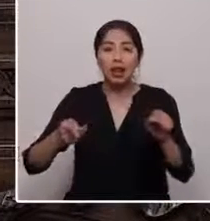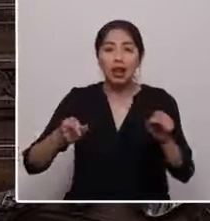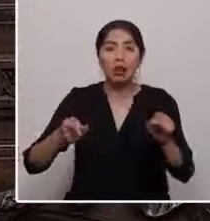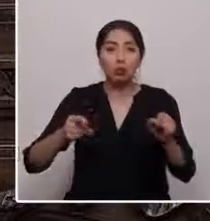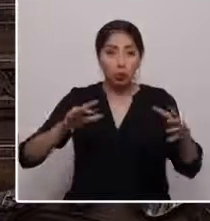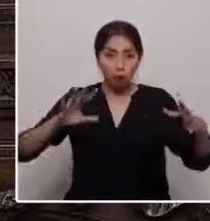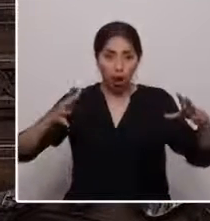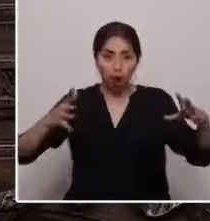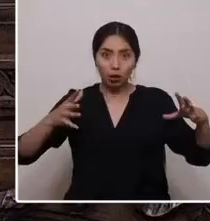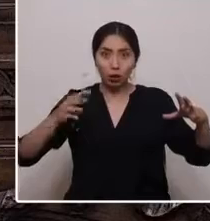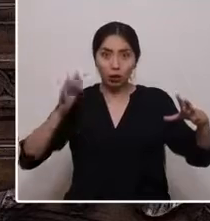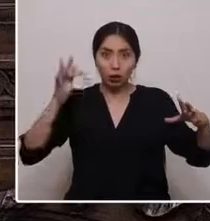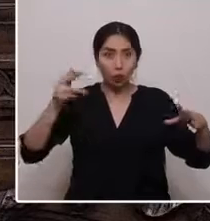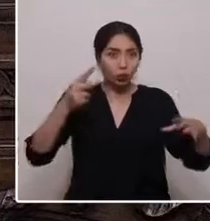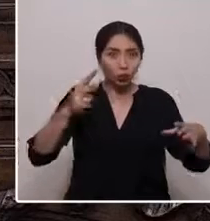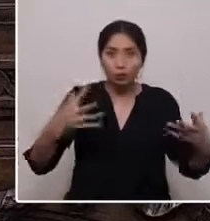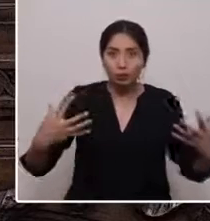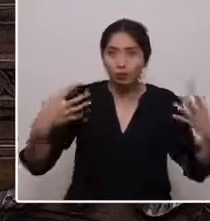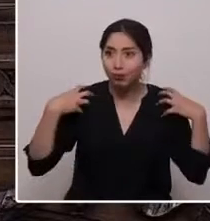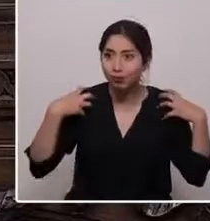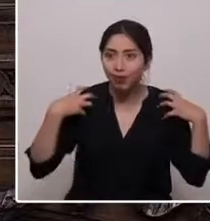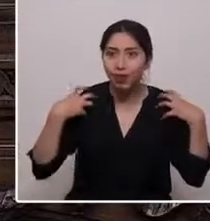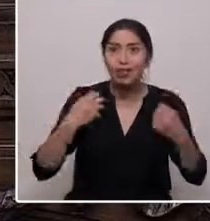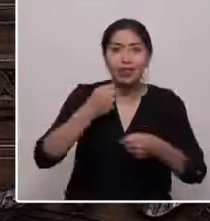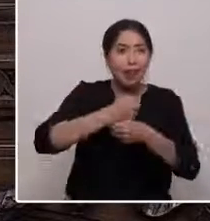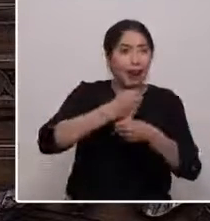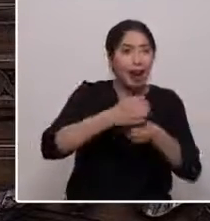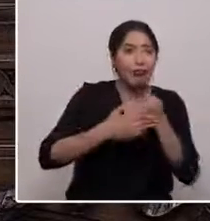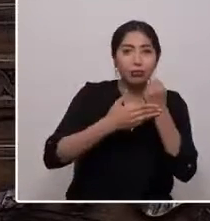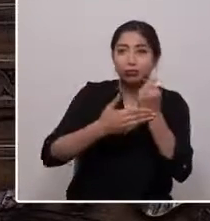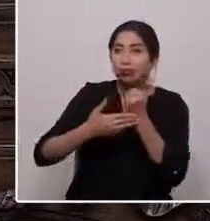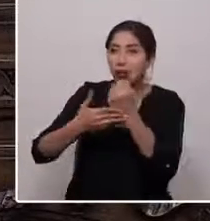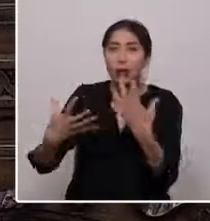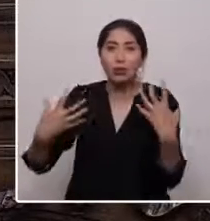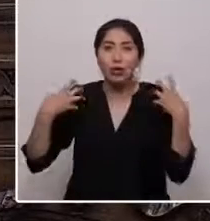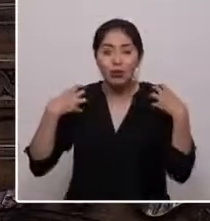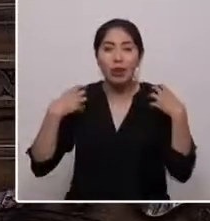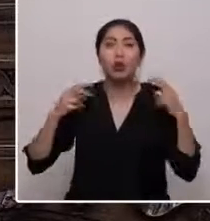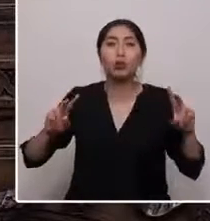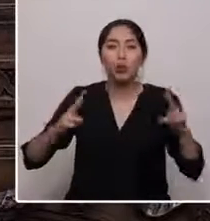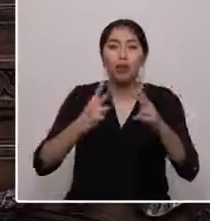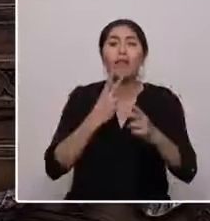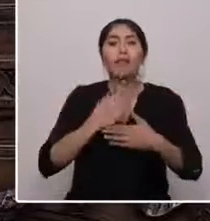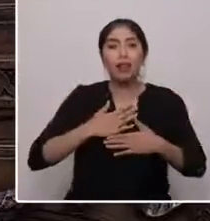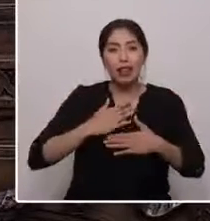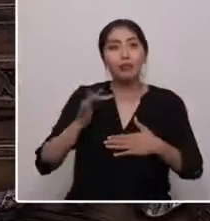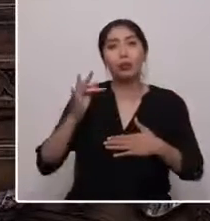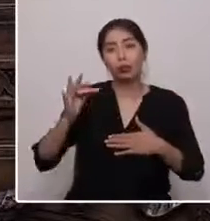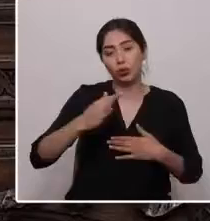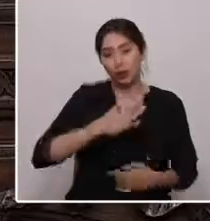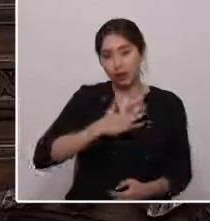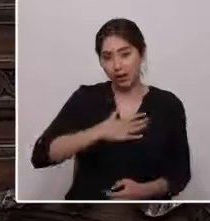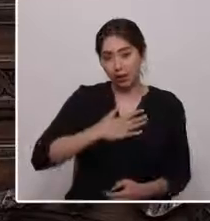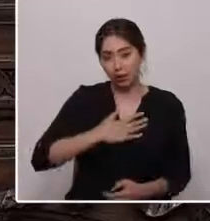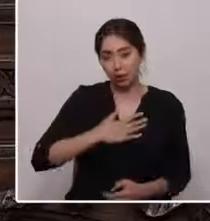trabajar responsable y colectivamente para construir la vida y el futuro que queremos vivir. Única solución,